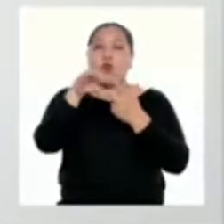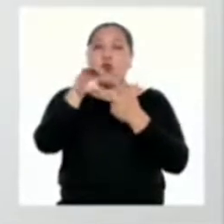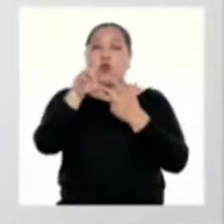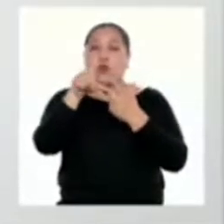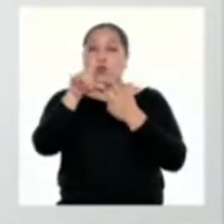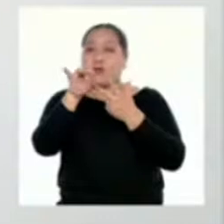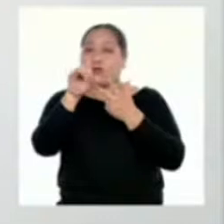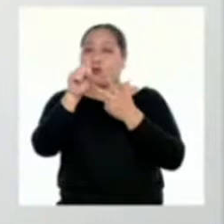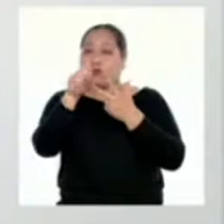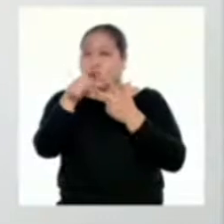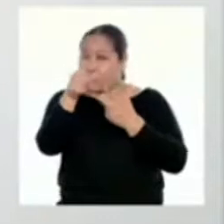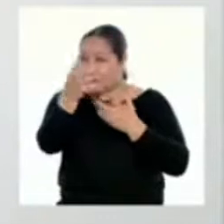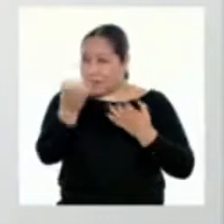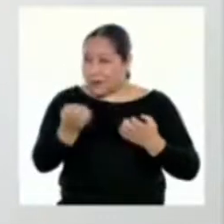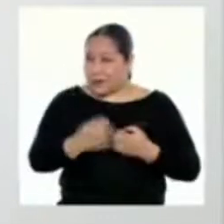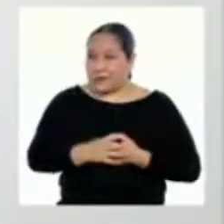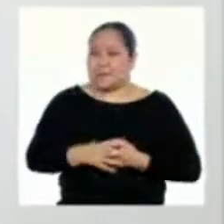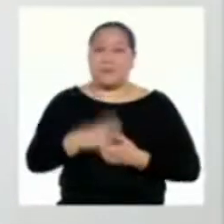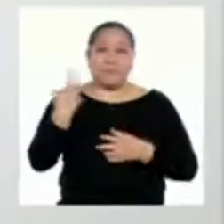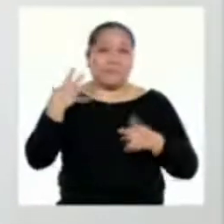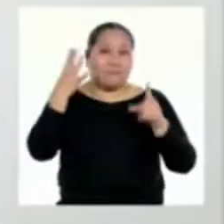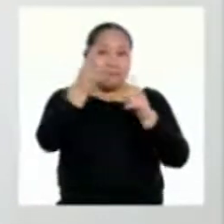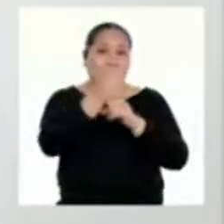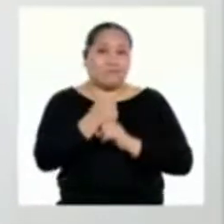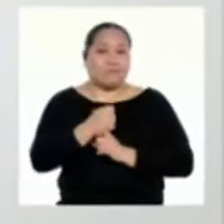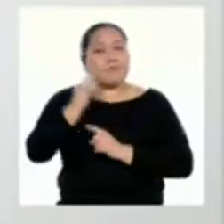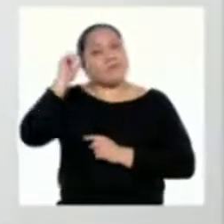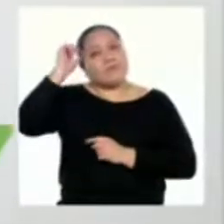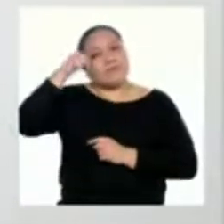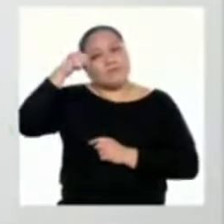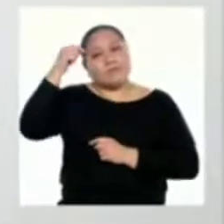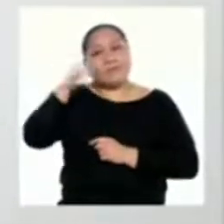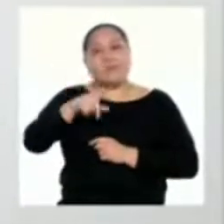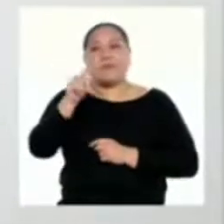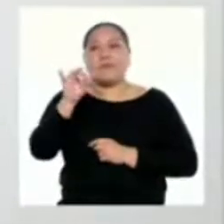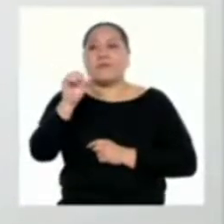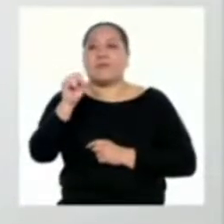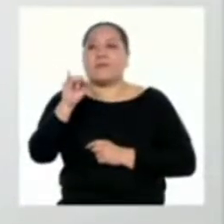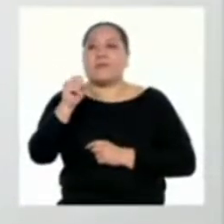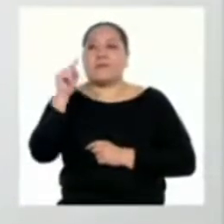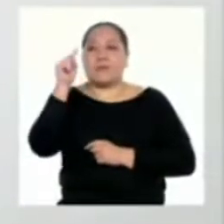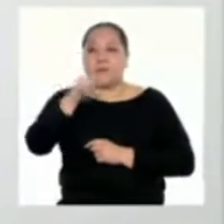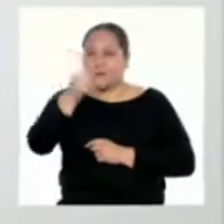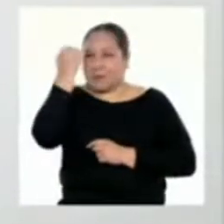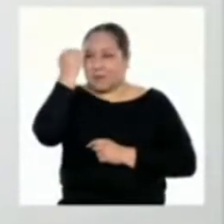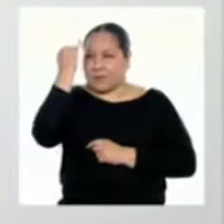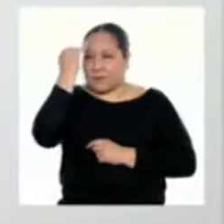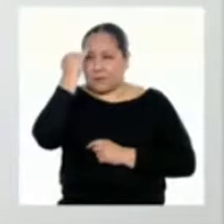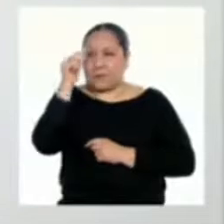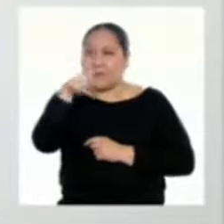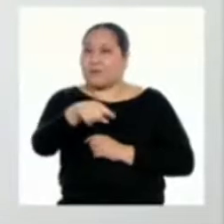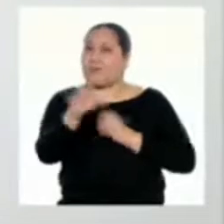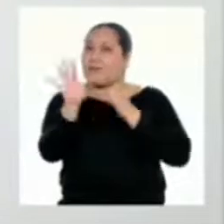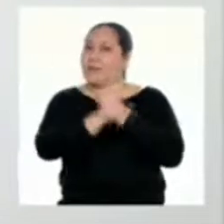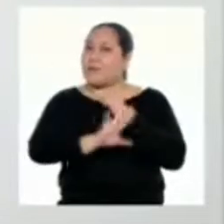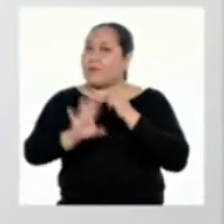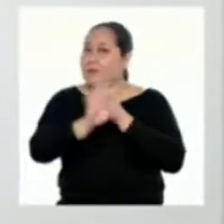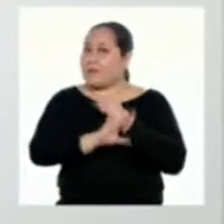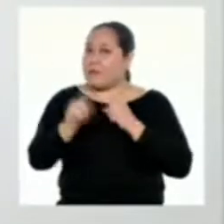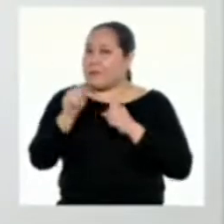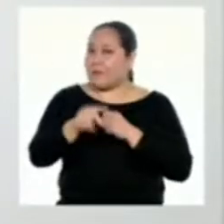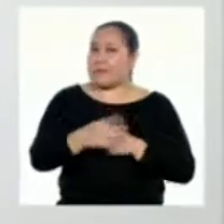parece? Para lograrlo, recordemos que la tesis es una idea que se defiende. Los